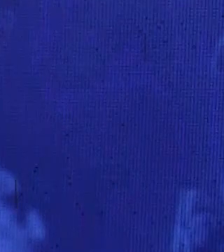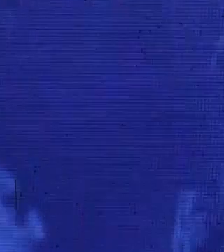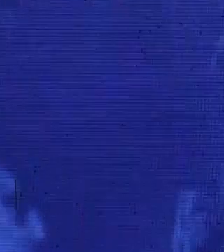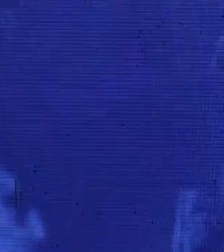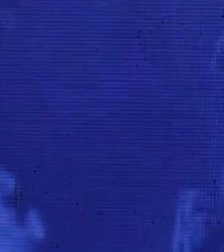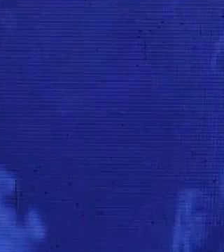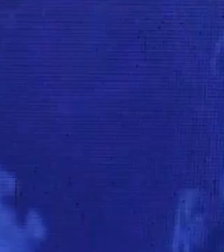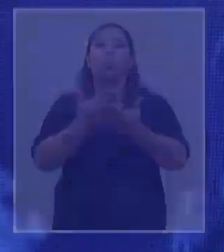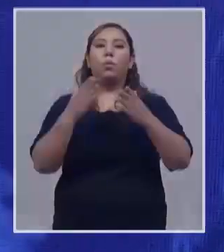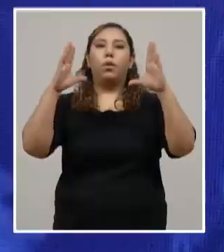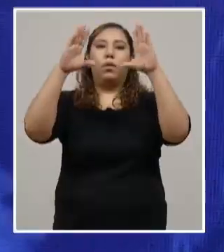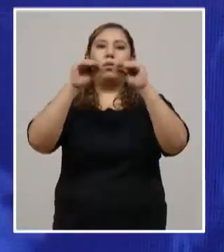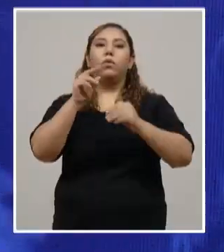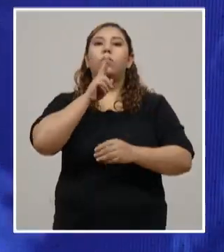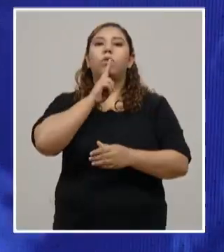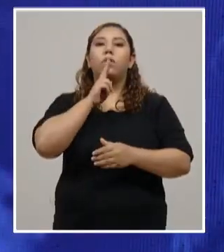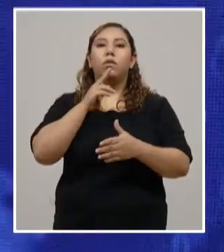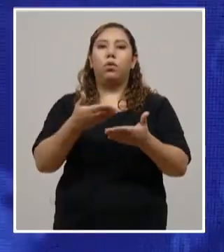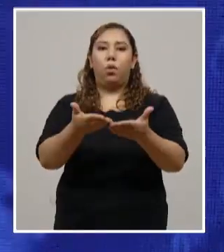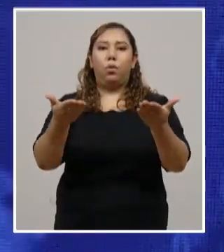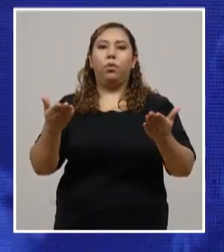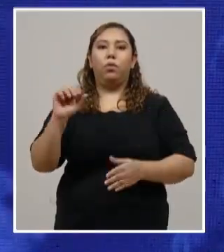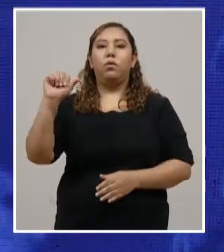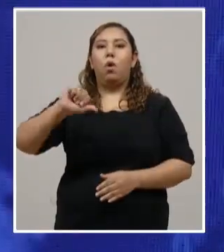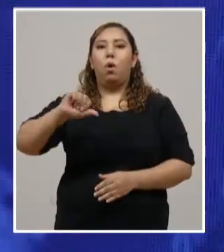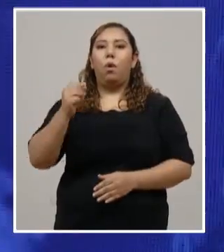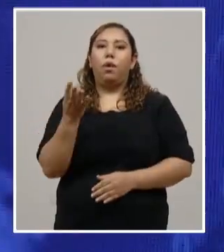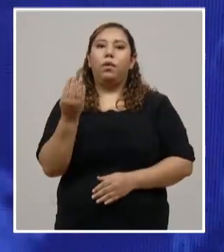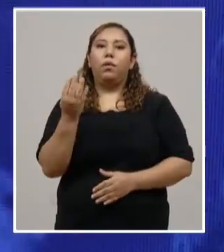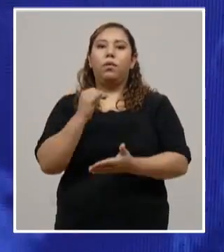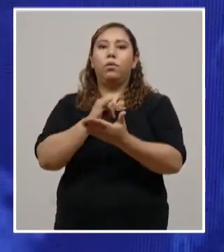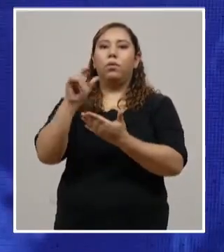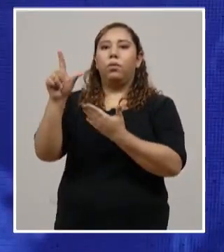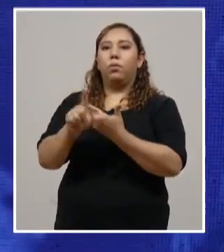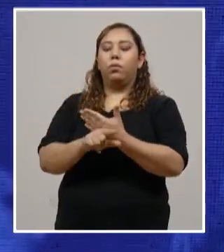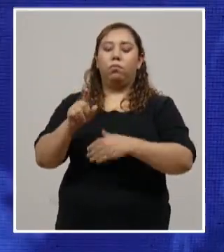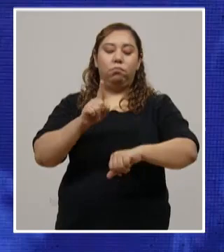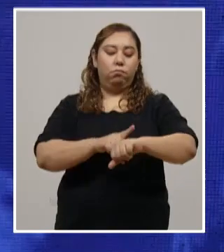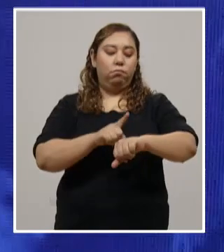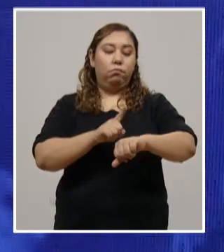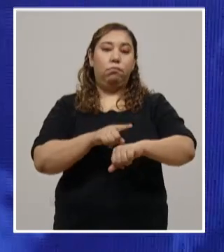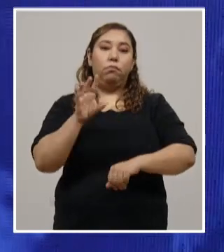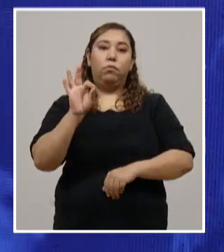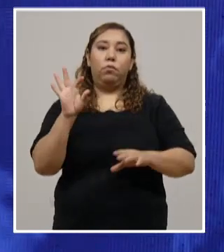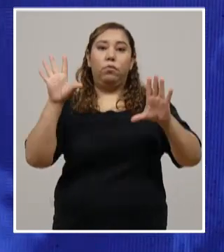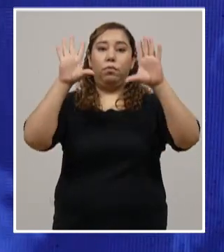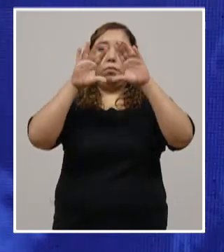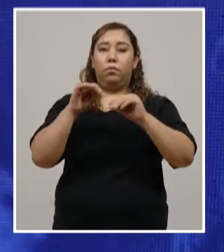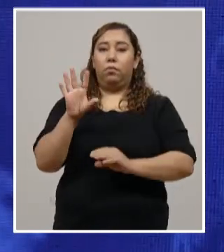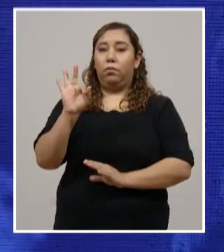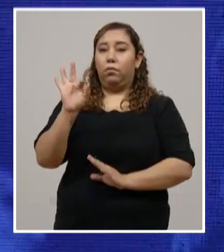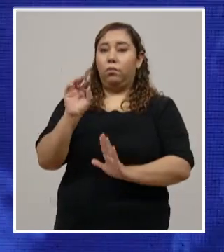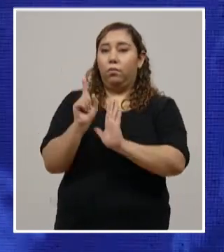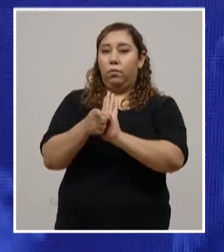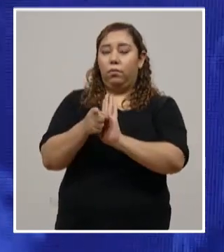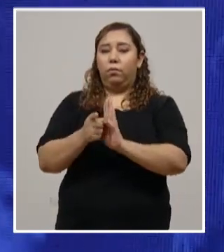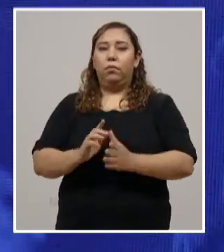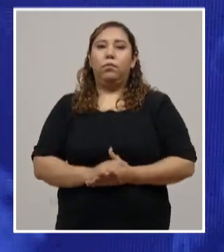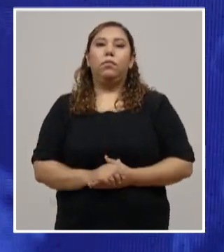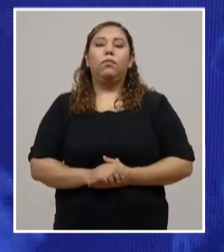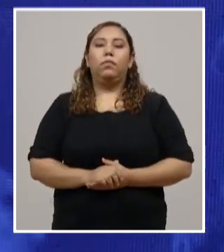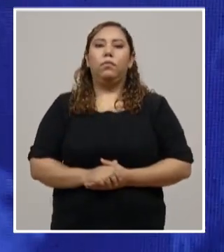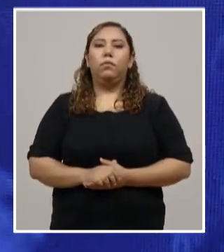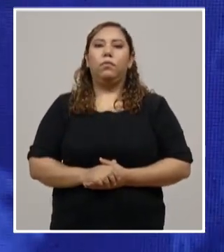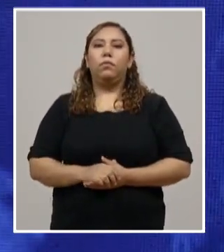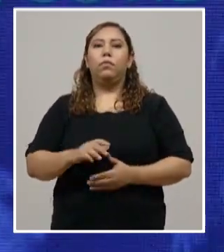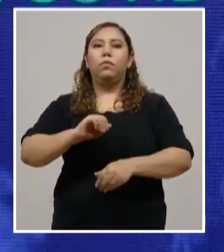Buenas noches, pueblo hondureño. Hoy es 14 de julio, son las 9 de la noche con 19 minutos y vamos a actualizar sobre la